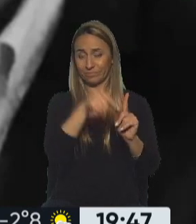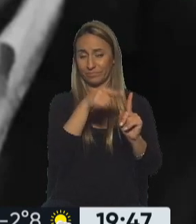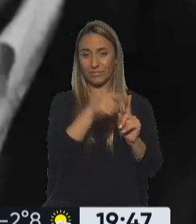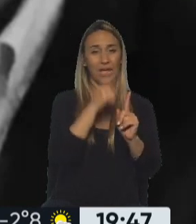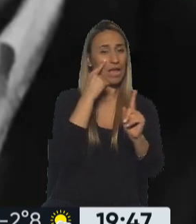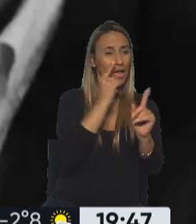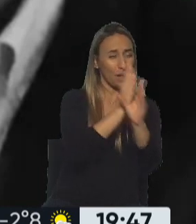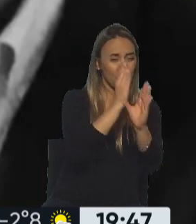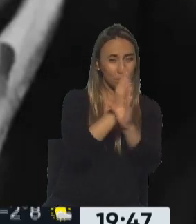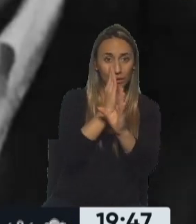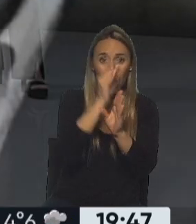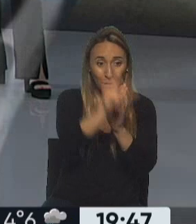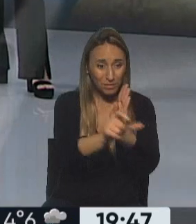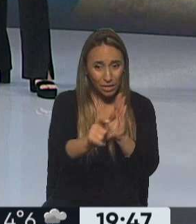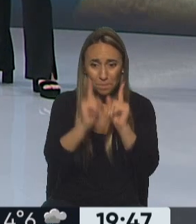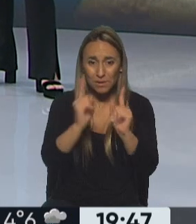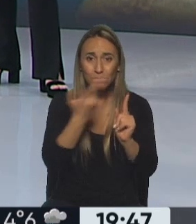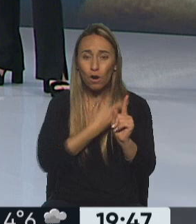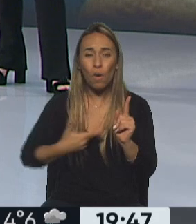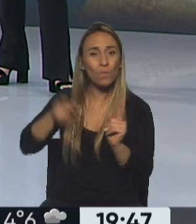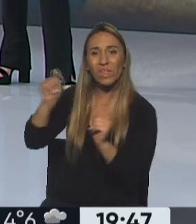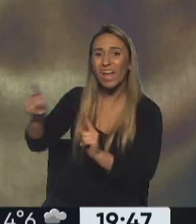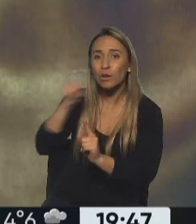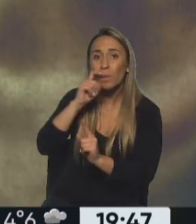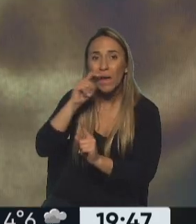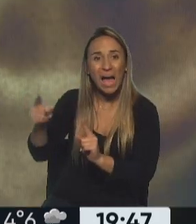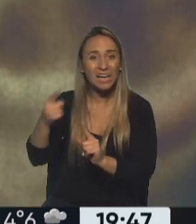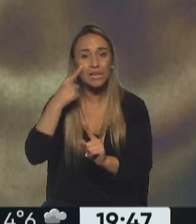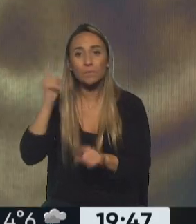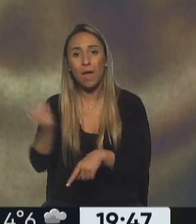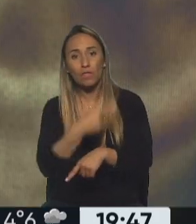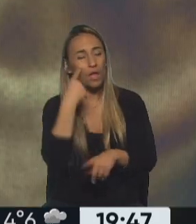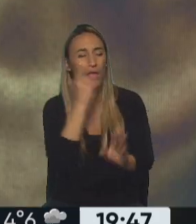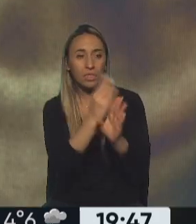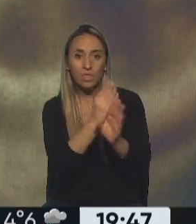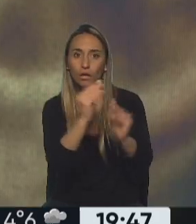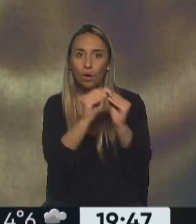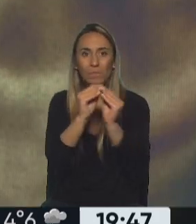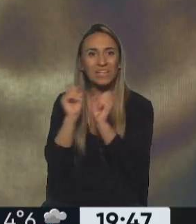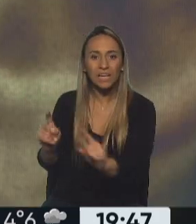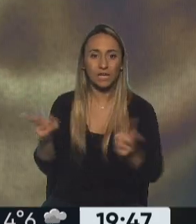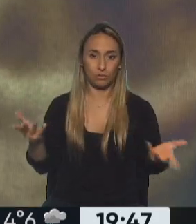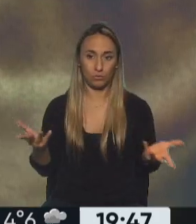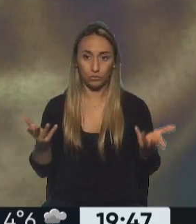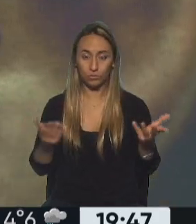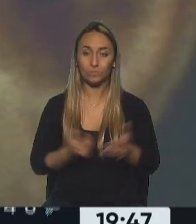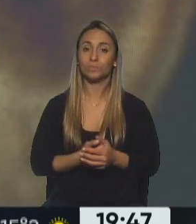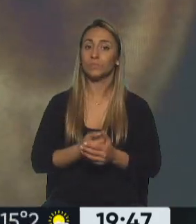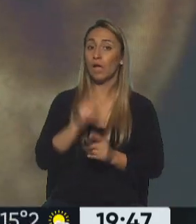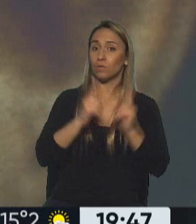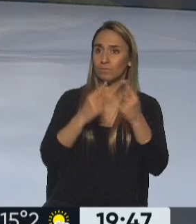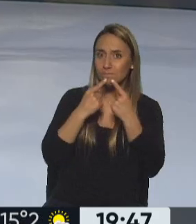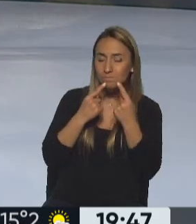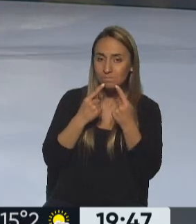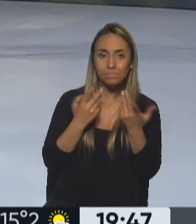de su propio gobierno, dice Facundo Manes hablando del propio Mauricio Macri ante la incredulidad de quienes estaban entrevistándolo. sigue,